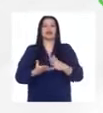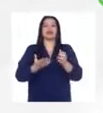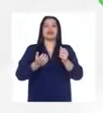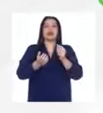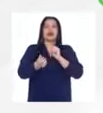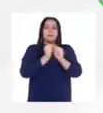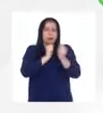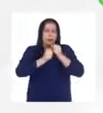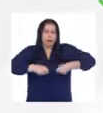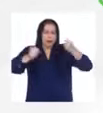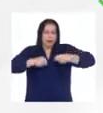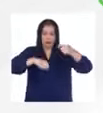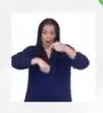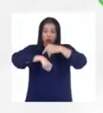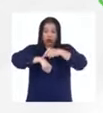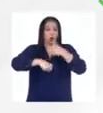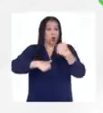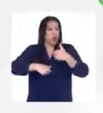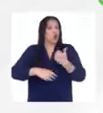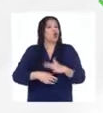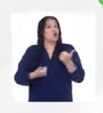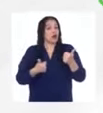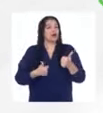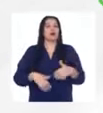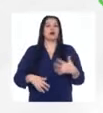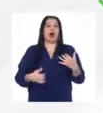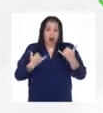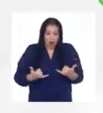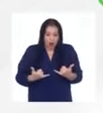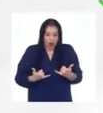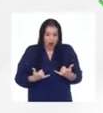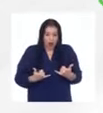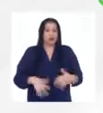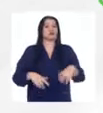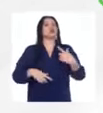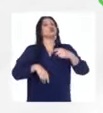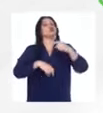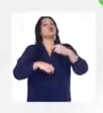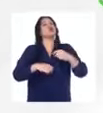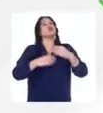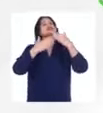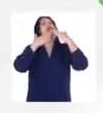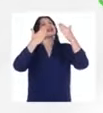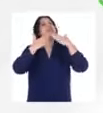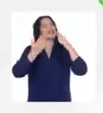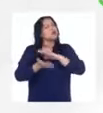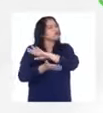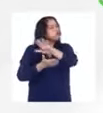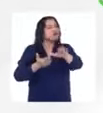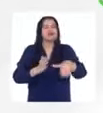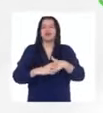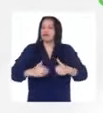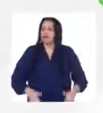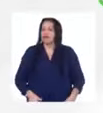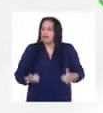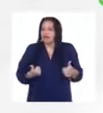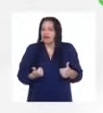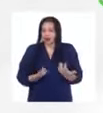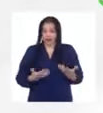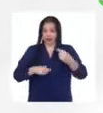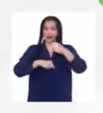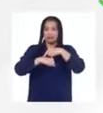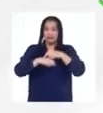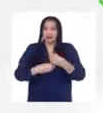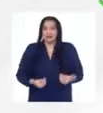y lo hace muy bien hoy día eso es un motivo para estar agradecido con todo agradecida con ese